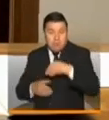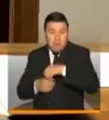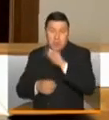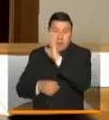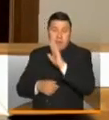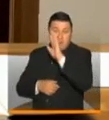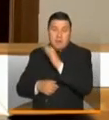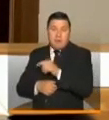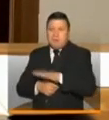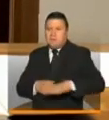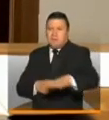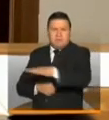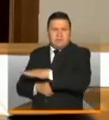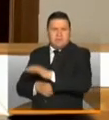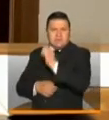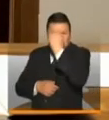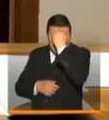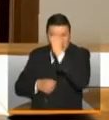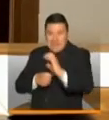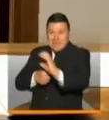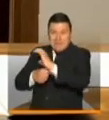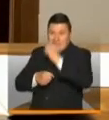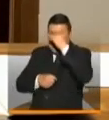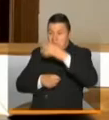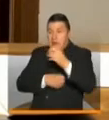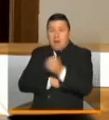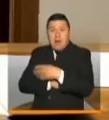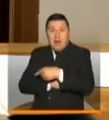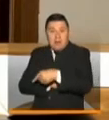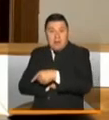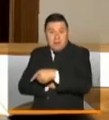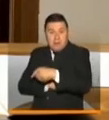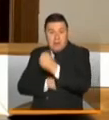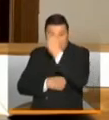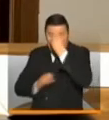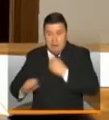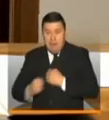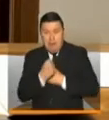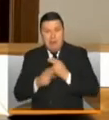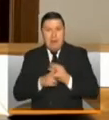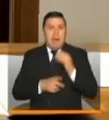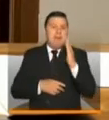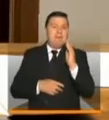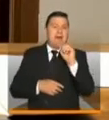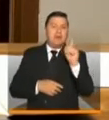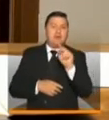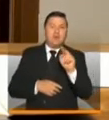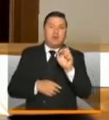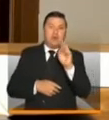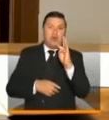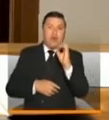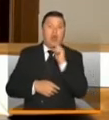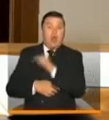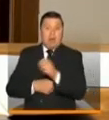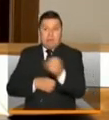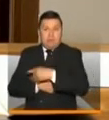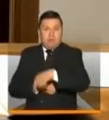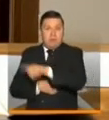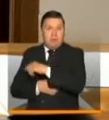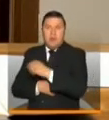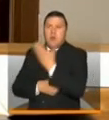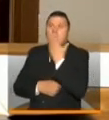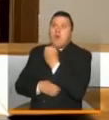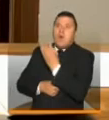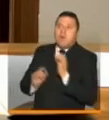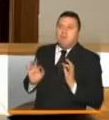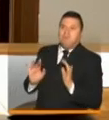el plaza en toda la ciudad y también en el mercado de basurto, con todo lo que tiene que ver con el incremento de la capacidad